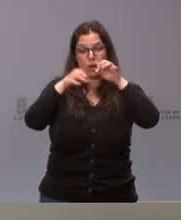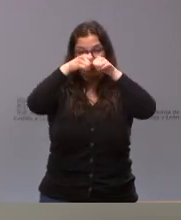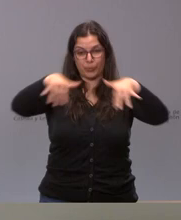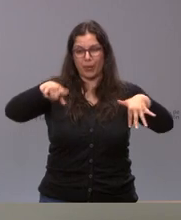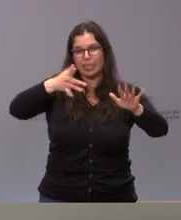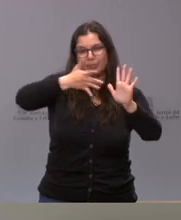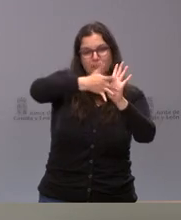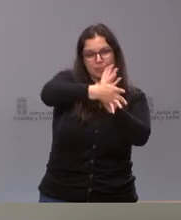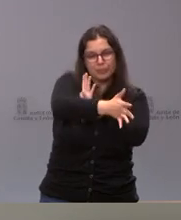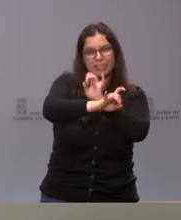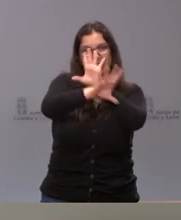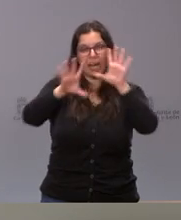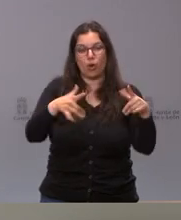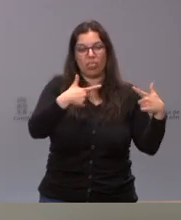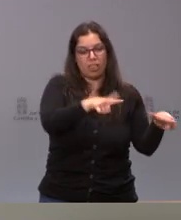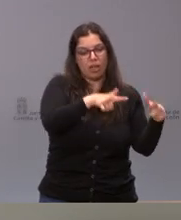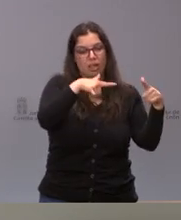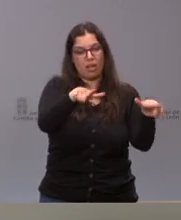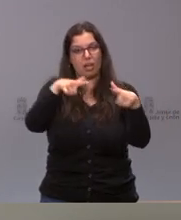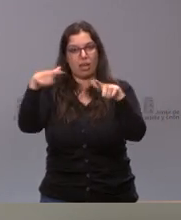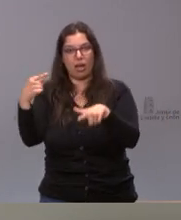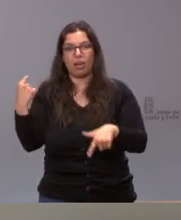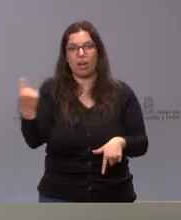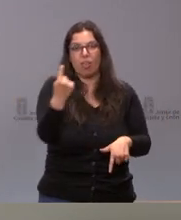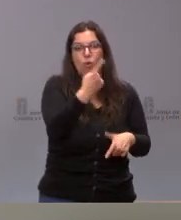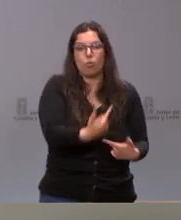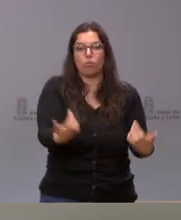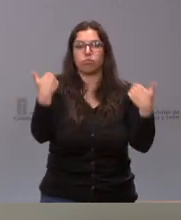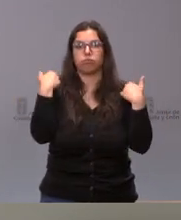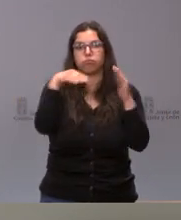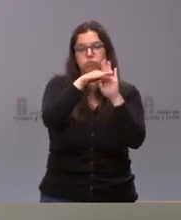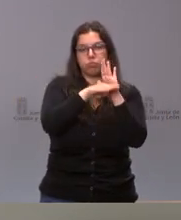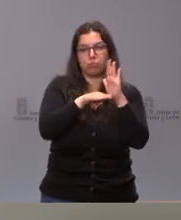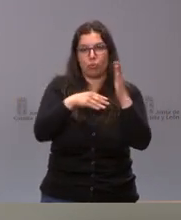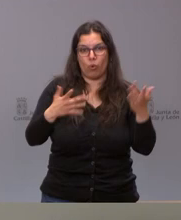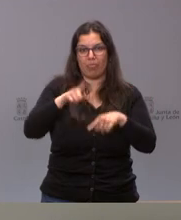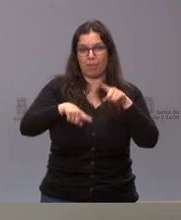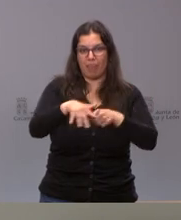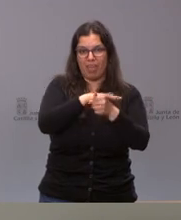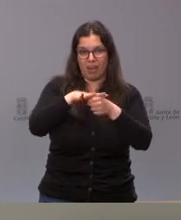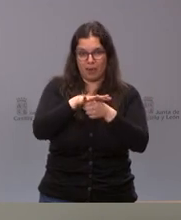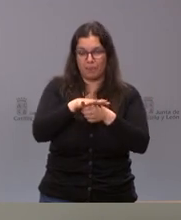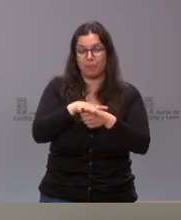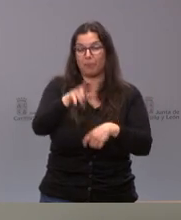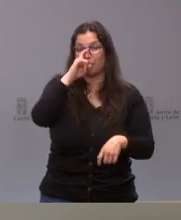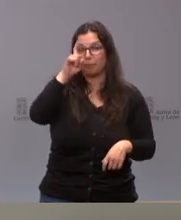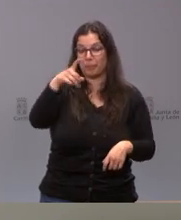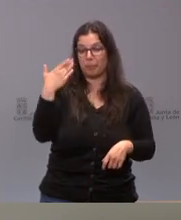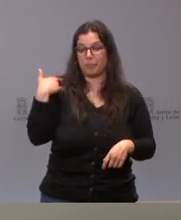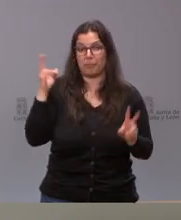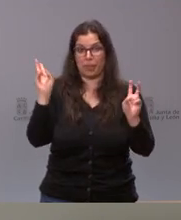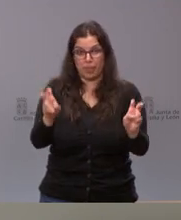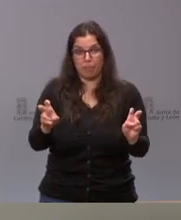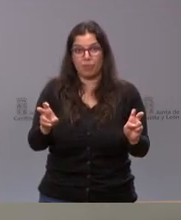qué va a hacer cada uno de los departamentos dentro de las competencias que tiene cada una de las áreas recordaban también que en aquel momento inicial